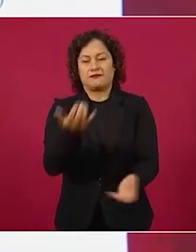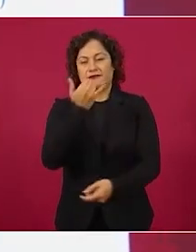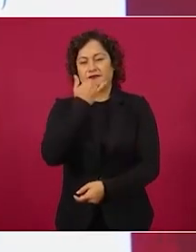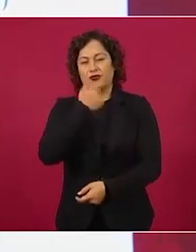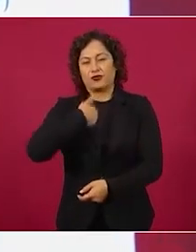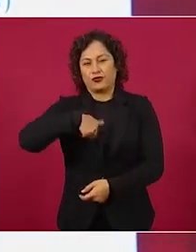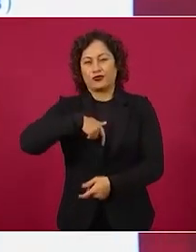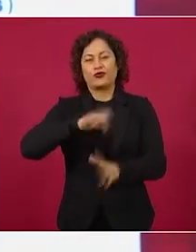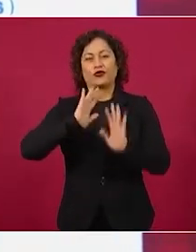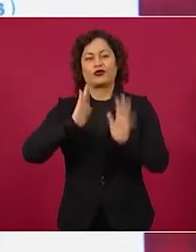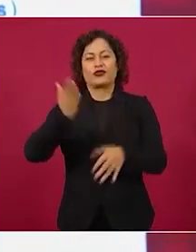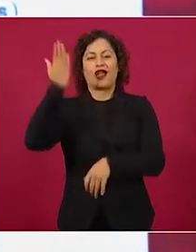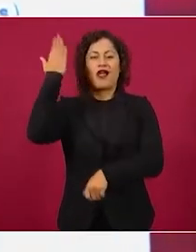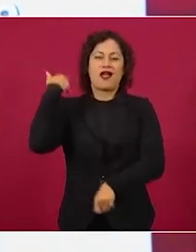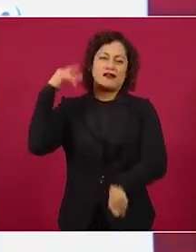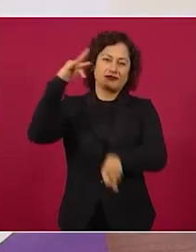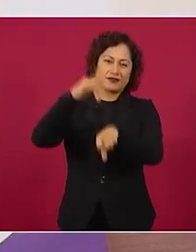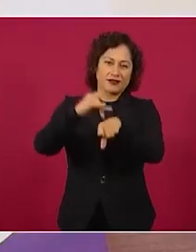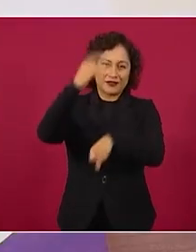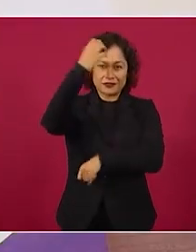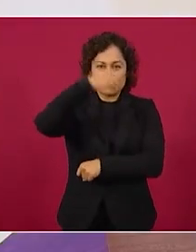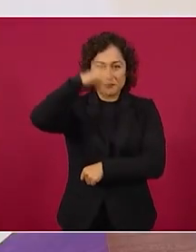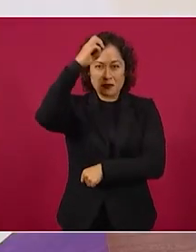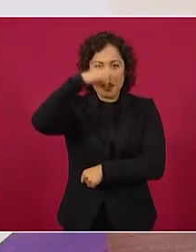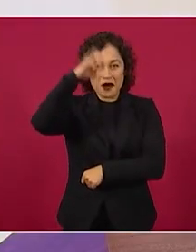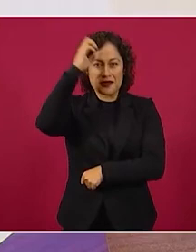del peligro para México.